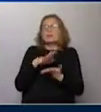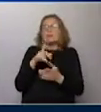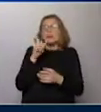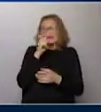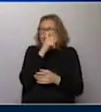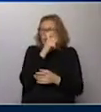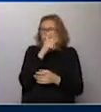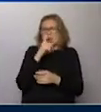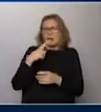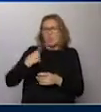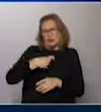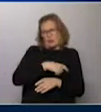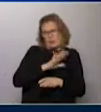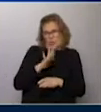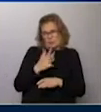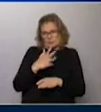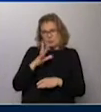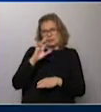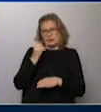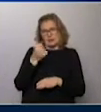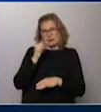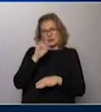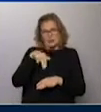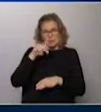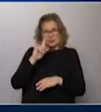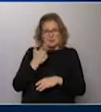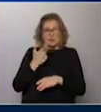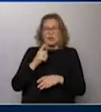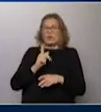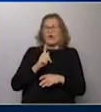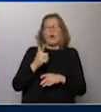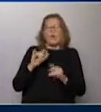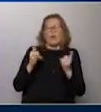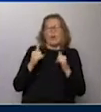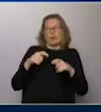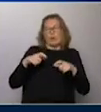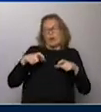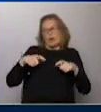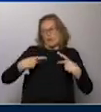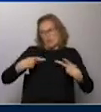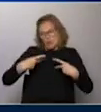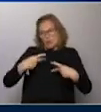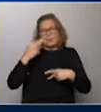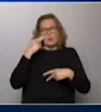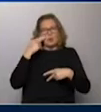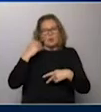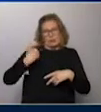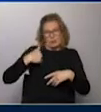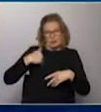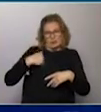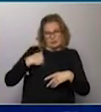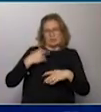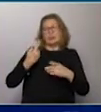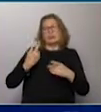Peñarol. Racing no hay actividad oficial en Argentina, no se está jugando al fútbol por la pandemia, por la cantidad de casos elevados que tiene